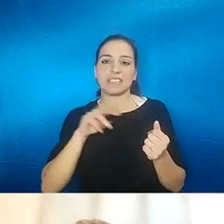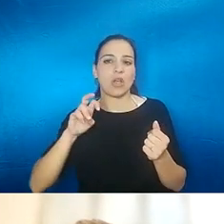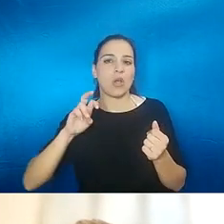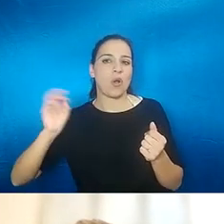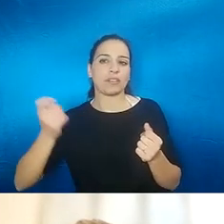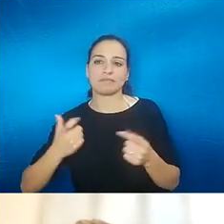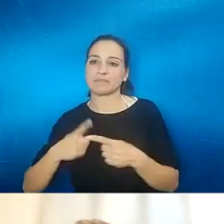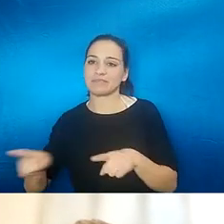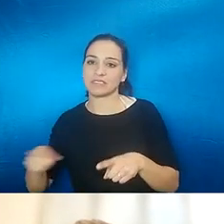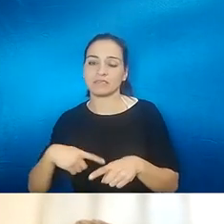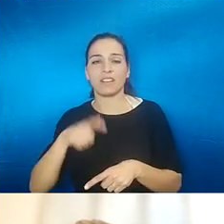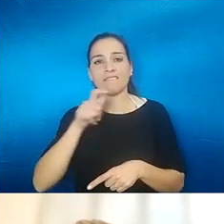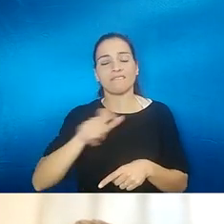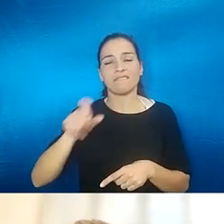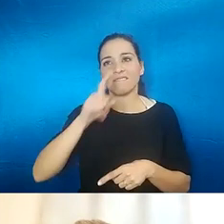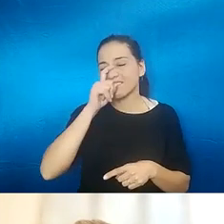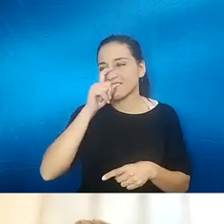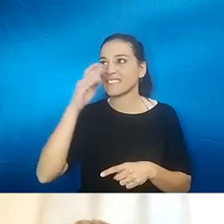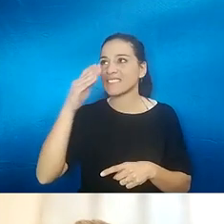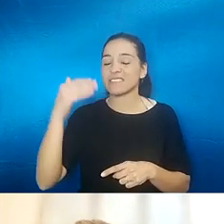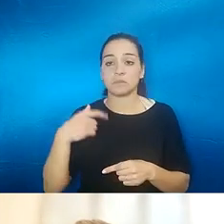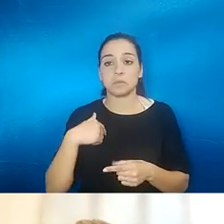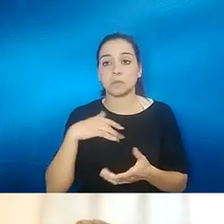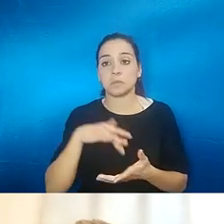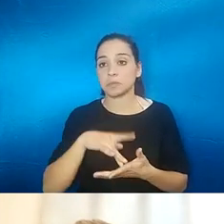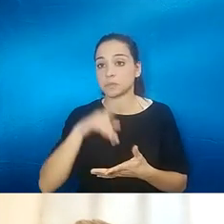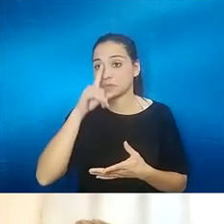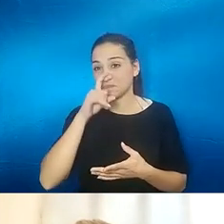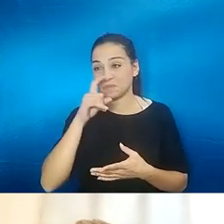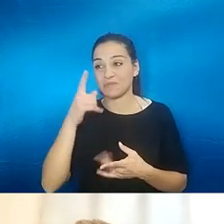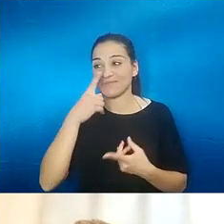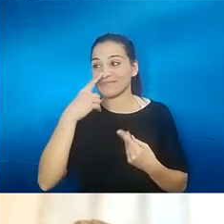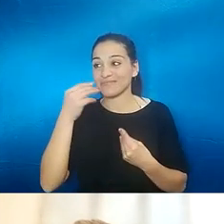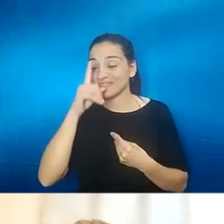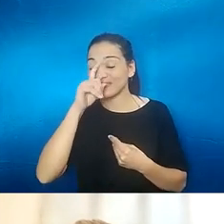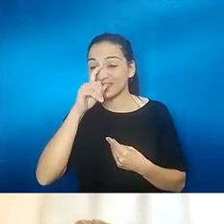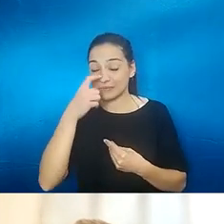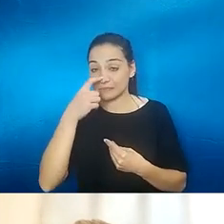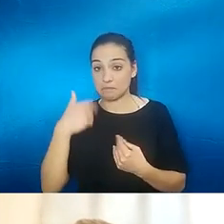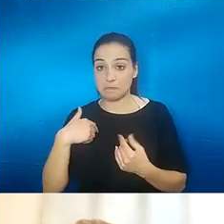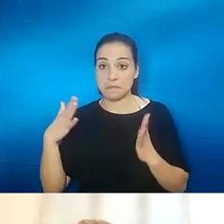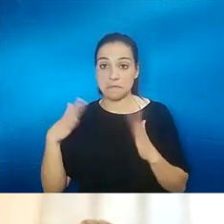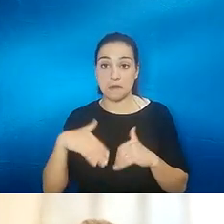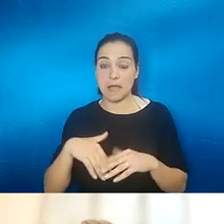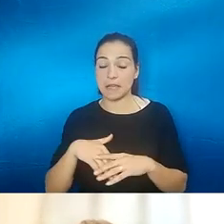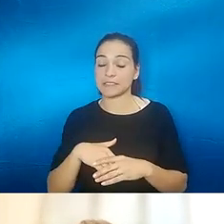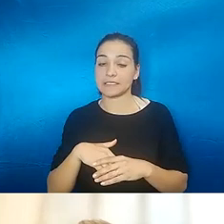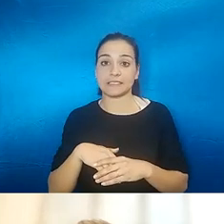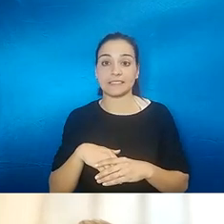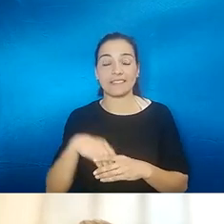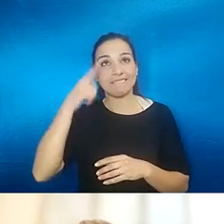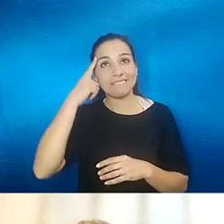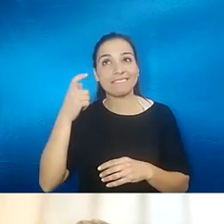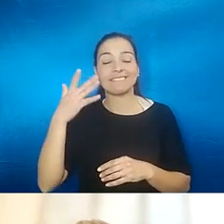dice no pues los recuerdos yo nunca no sé lo que es tener un recuerdo olfativo temas de no pues